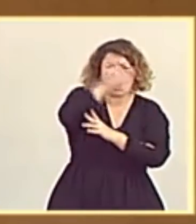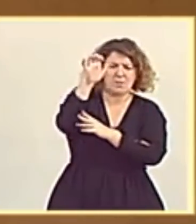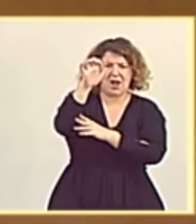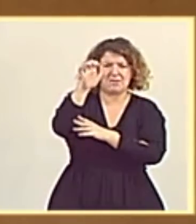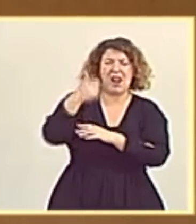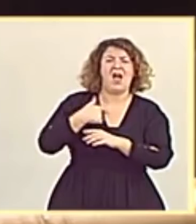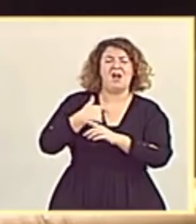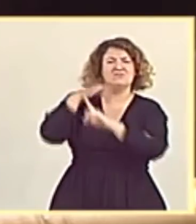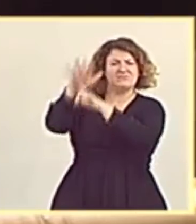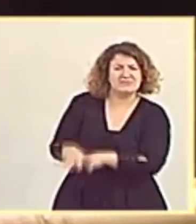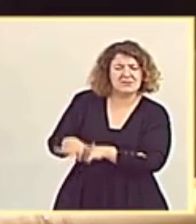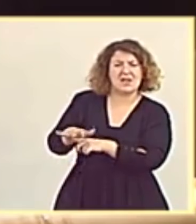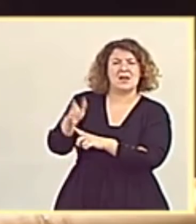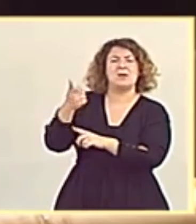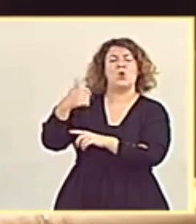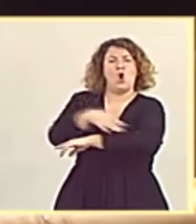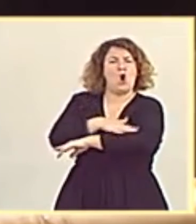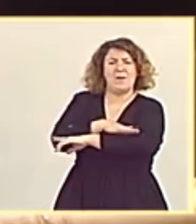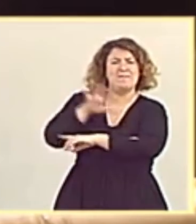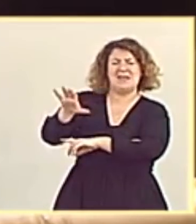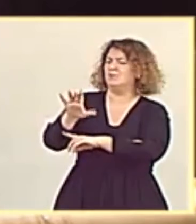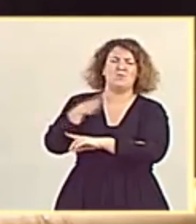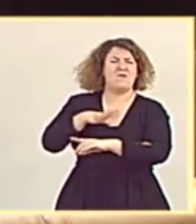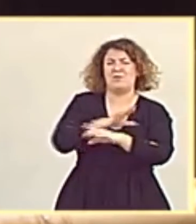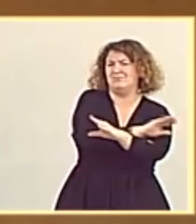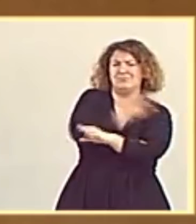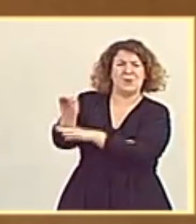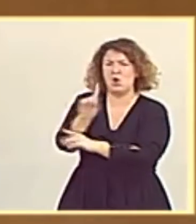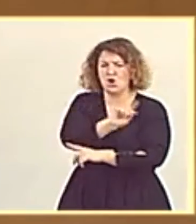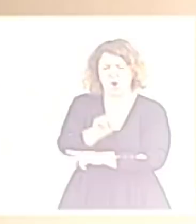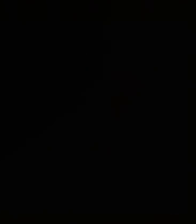desprestigiar a este país y a decir que no se dieran los fondos europeos.